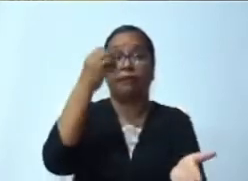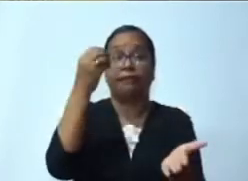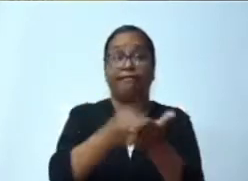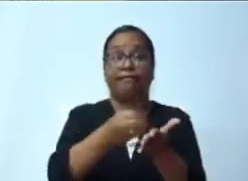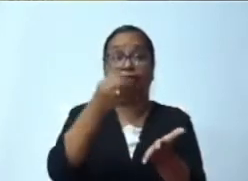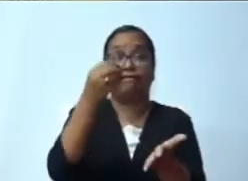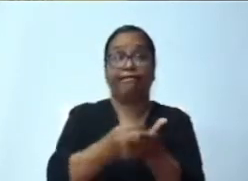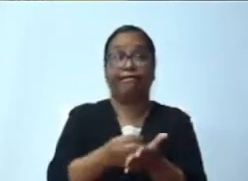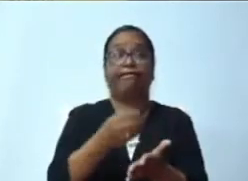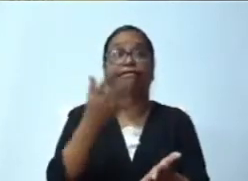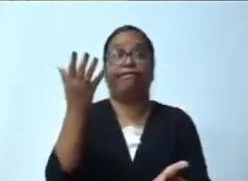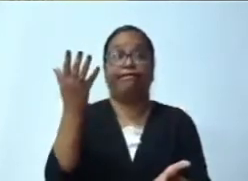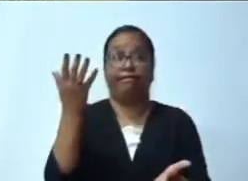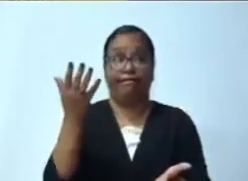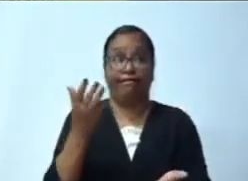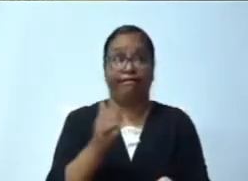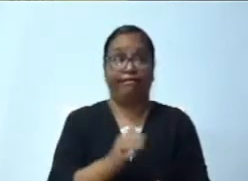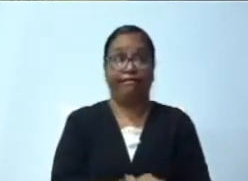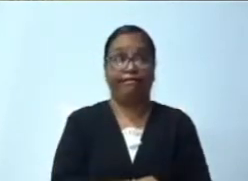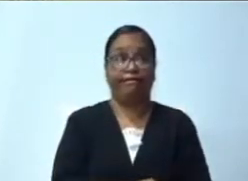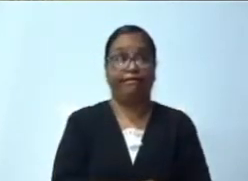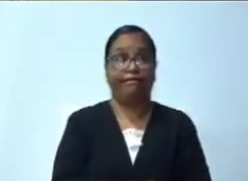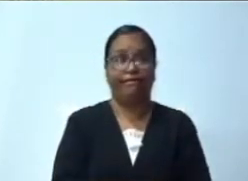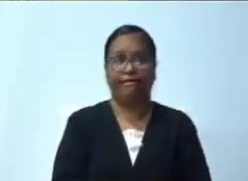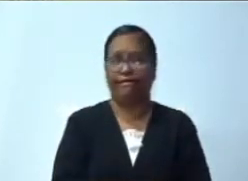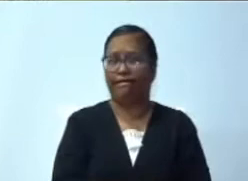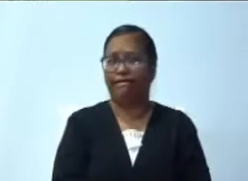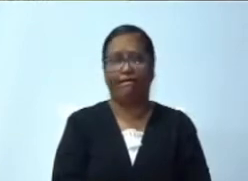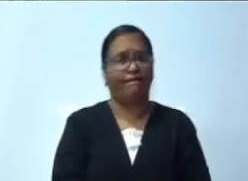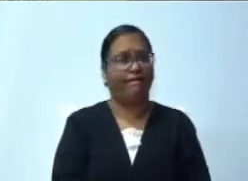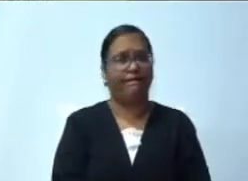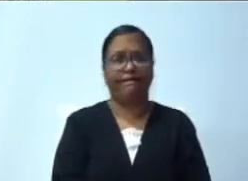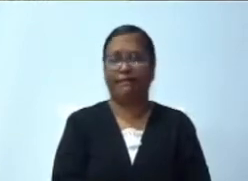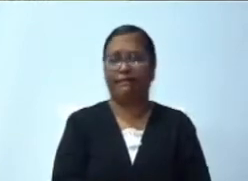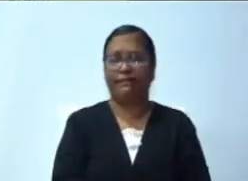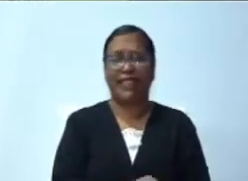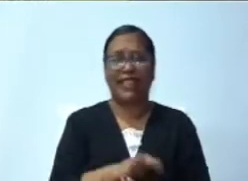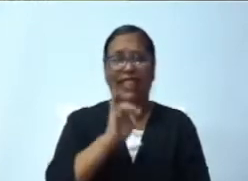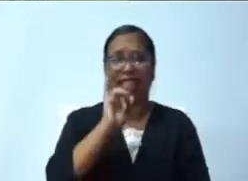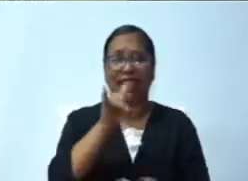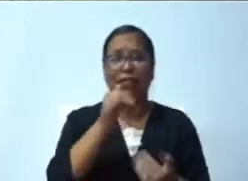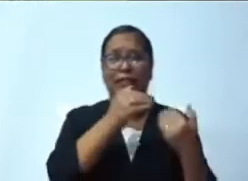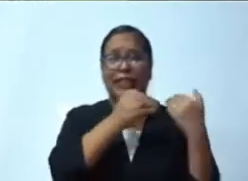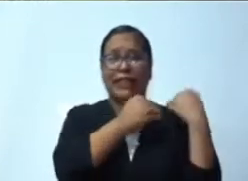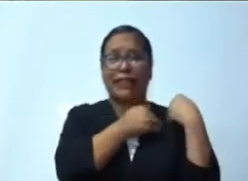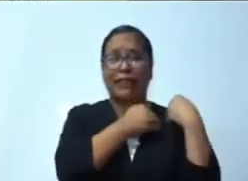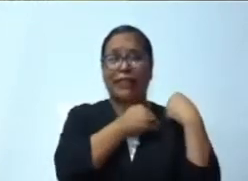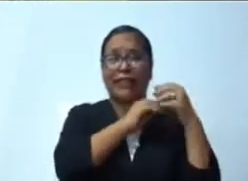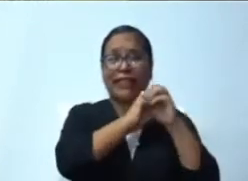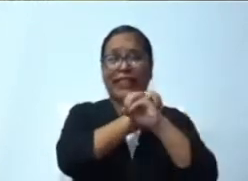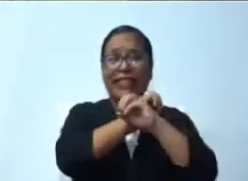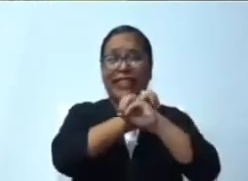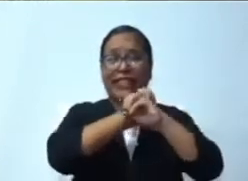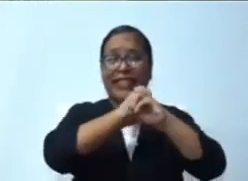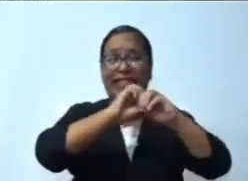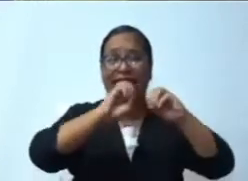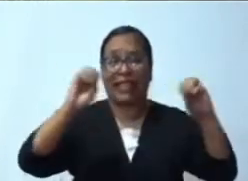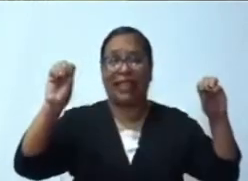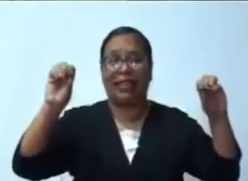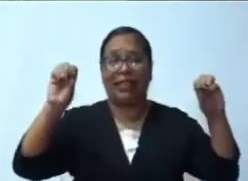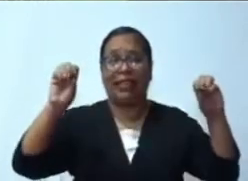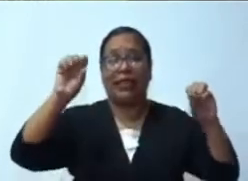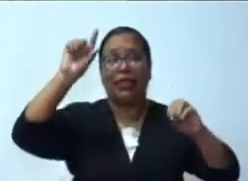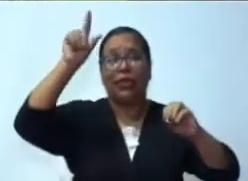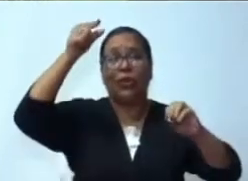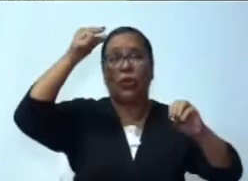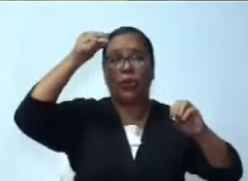que el festival irresponsable que nos tiene el presidente Luis Abinader y este gobierno